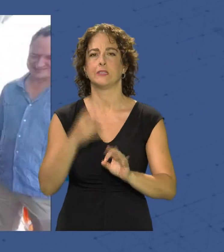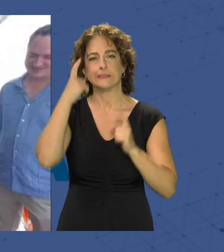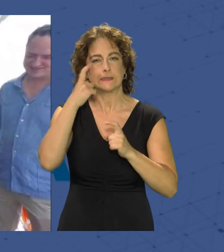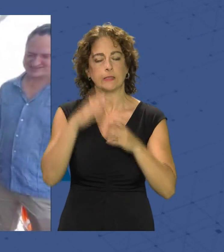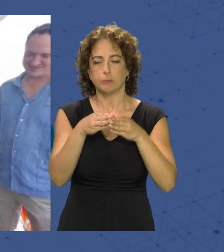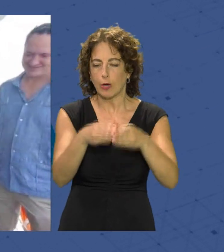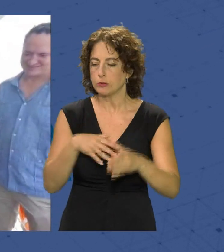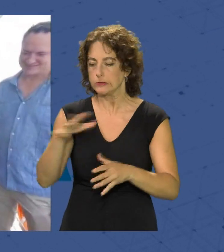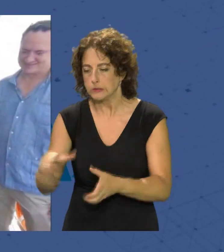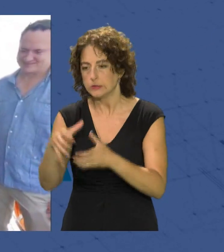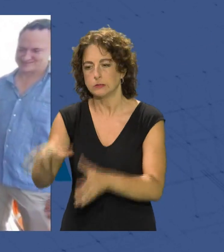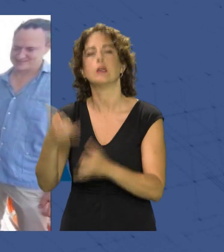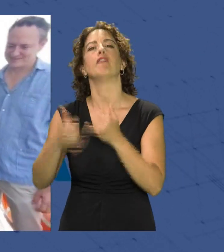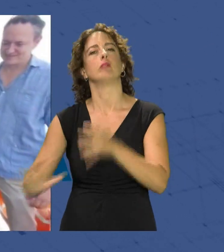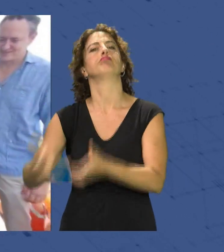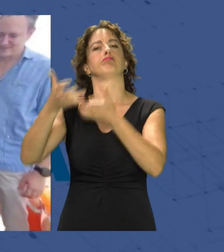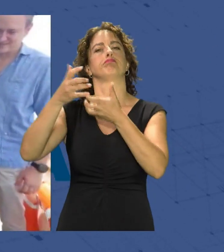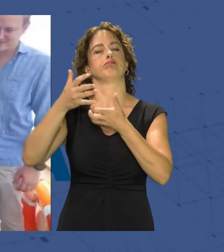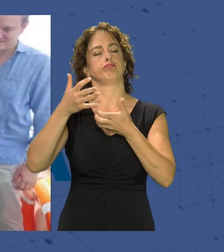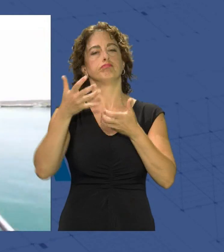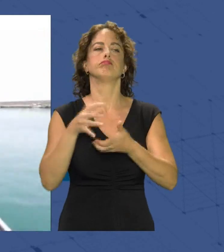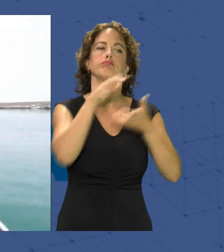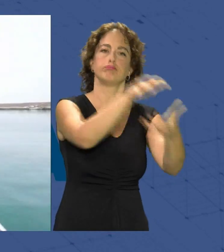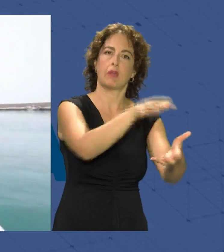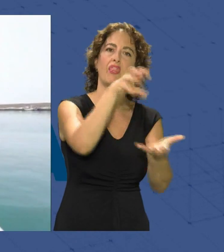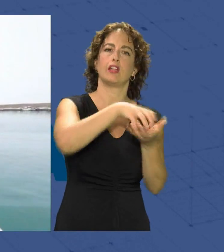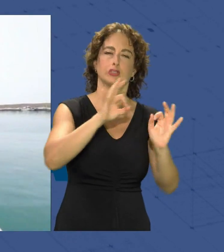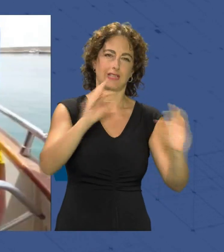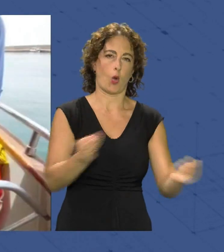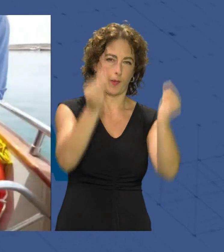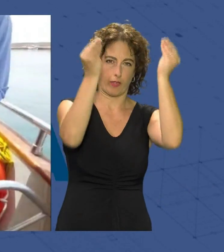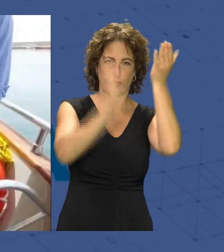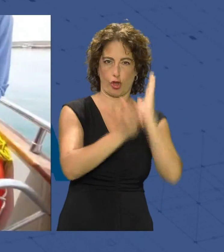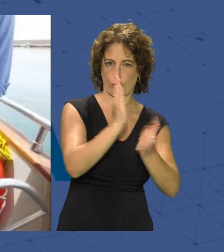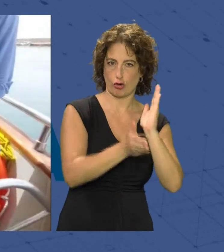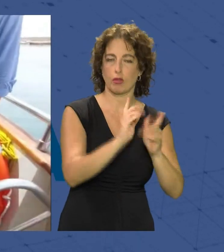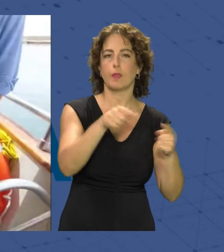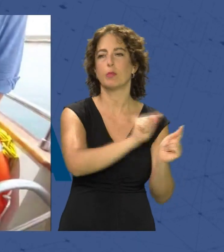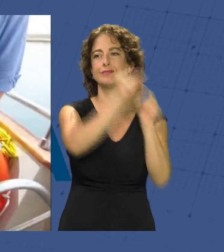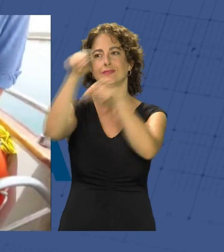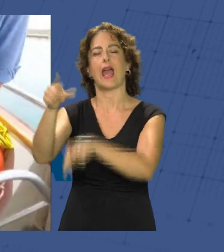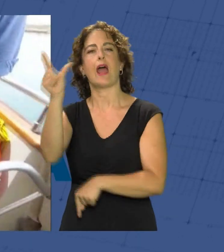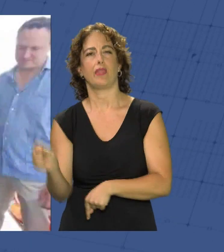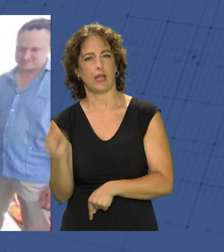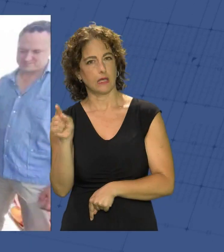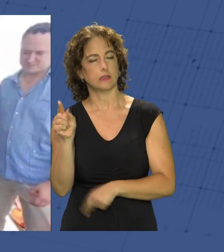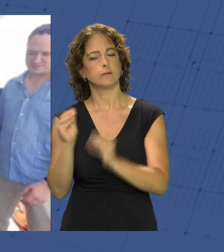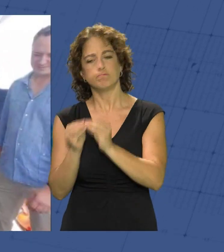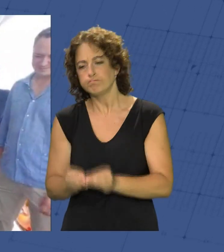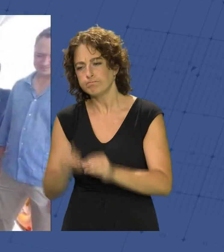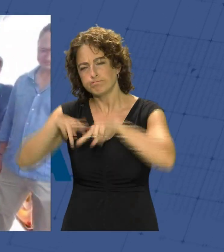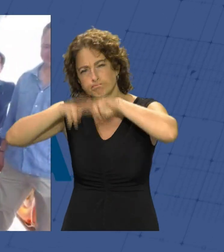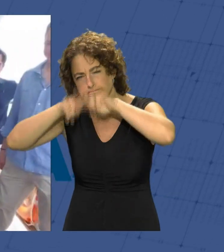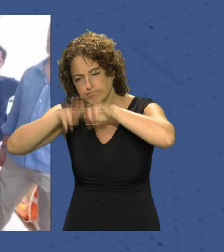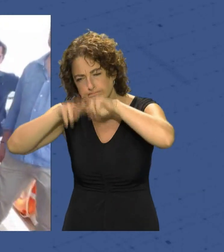los tripulantes de la embarcación consiguieron recogirlo y lo trasladaron a un centro de recuperación. Posteriormente fue trasladado a Algeciras, donde se realizó un exhaustivo